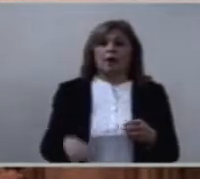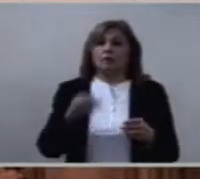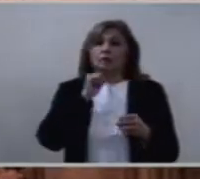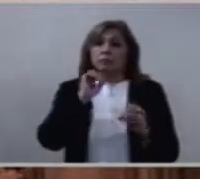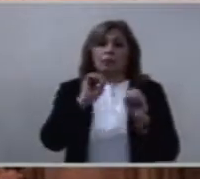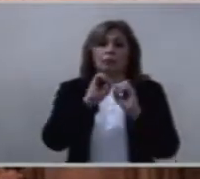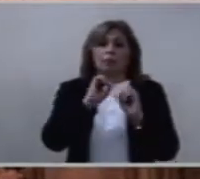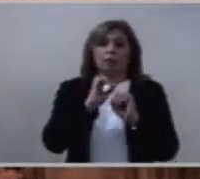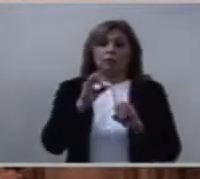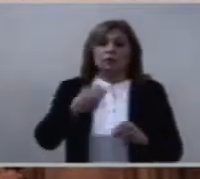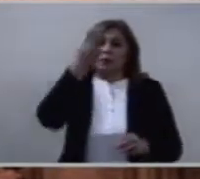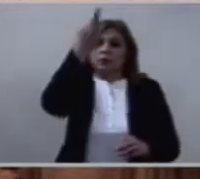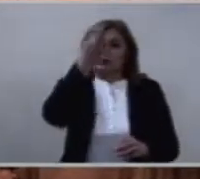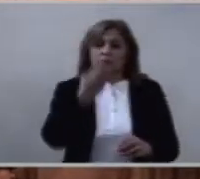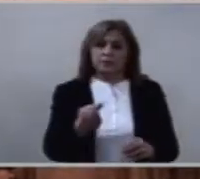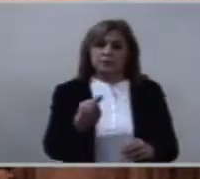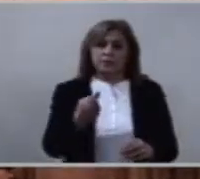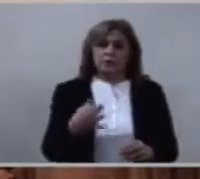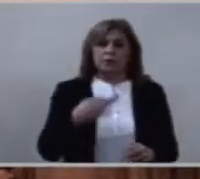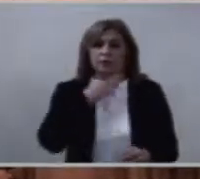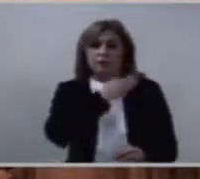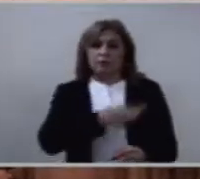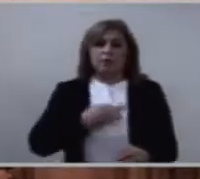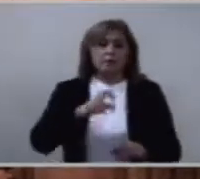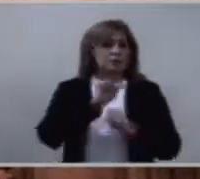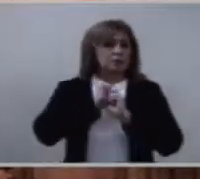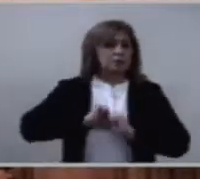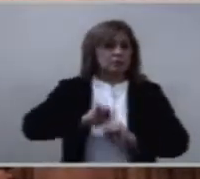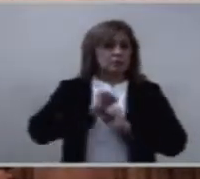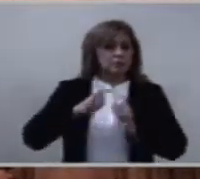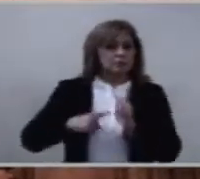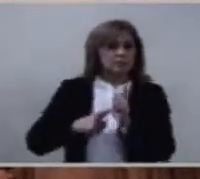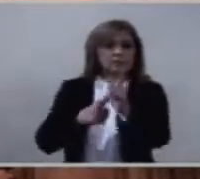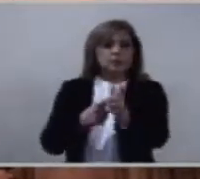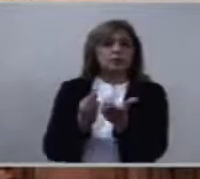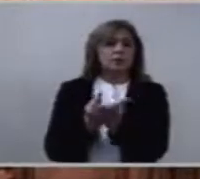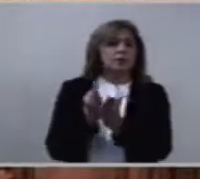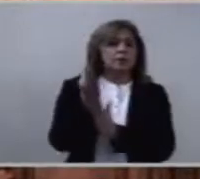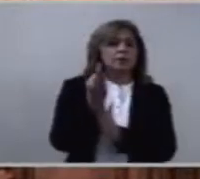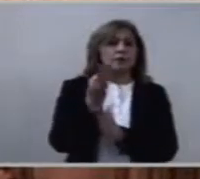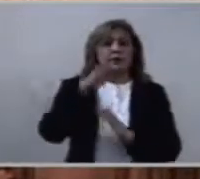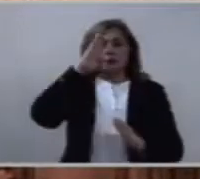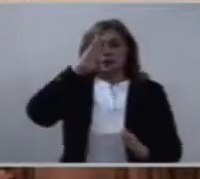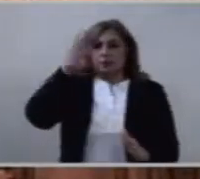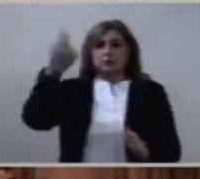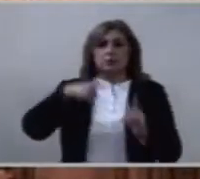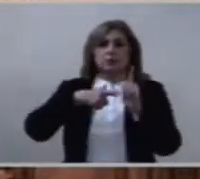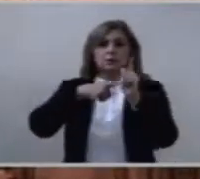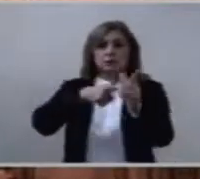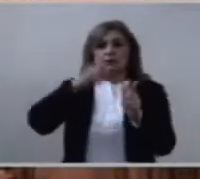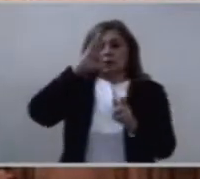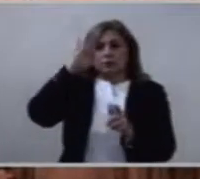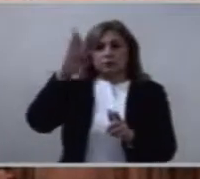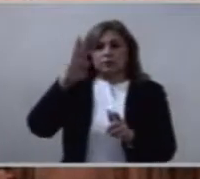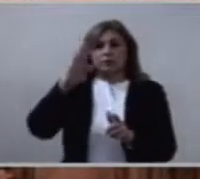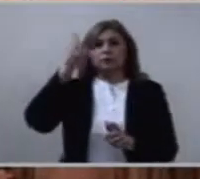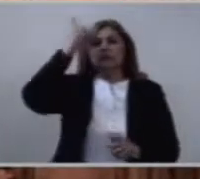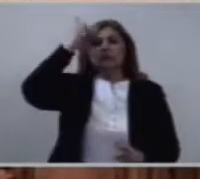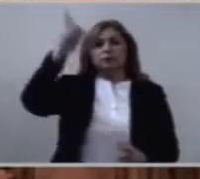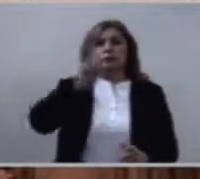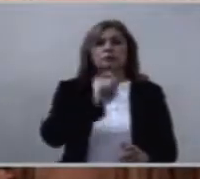Estuvieron contentos de servir al Señor. Que Dios bendiga a cada uno,